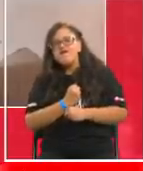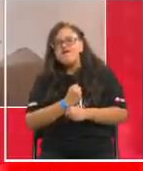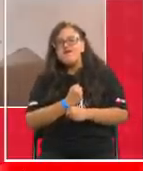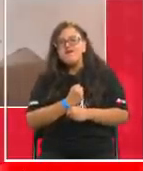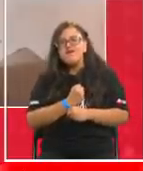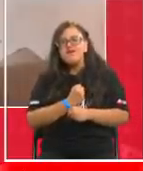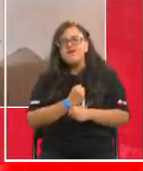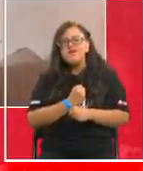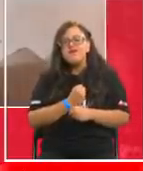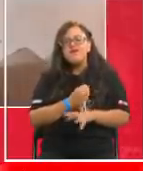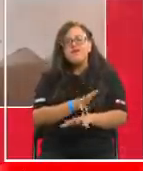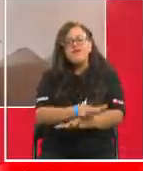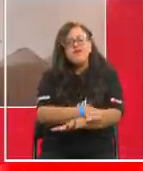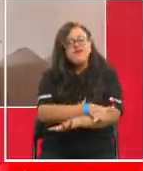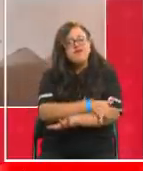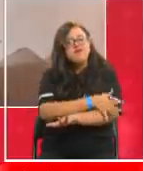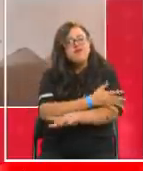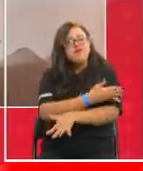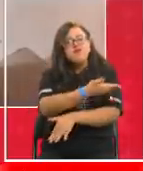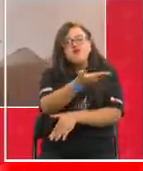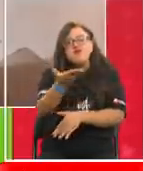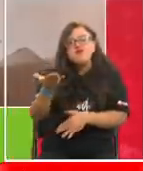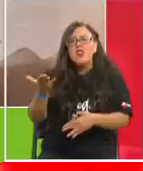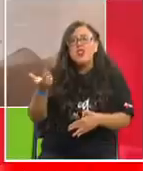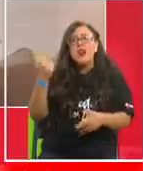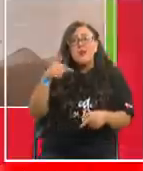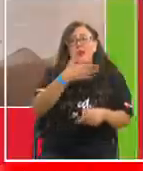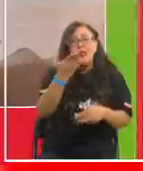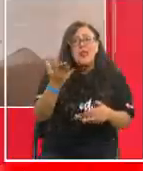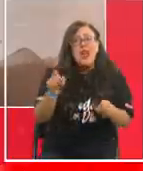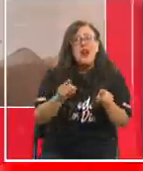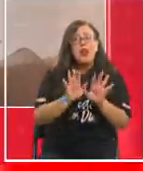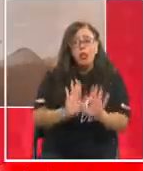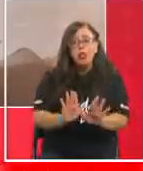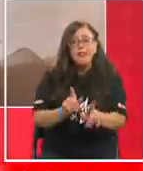de todos ustedes después de tanto trabajo. Pero entiendo que no se van a quedar así como así.